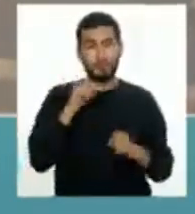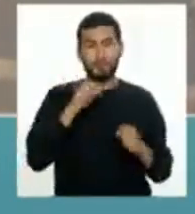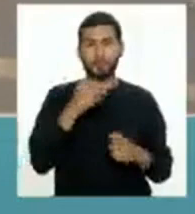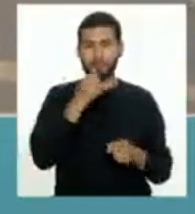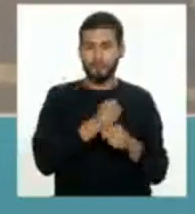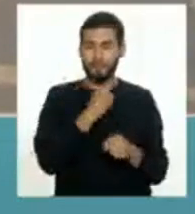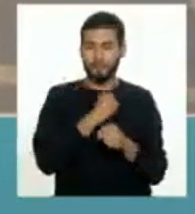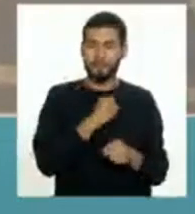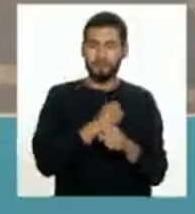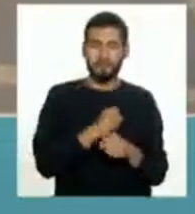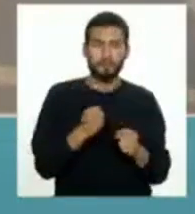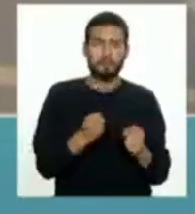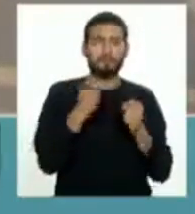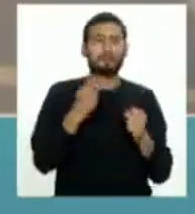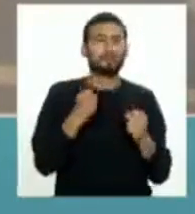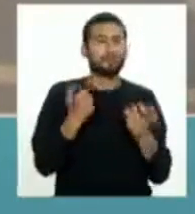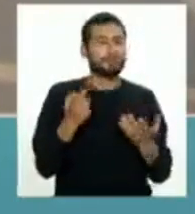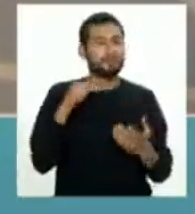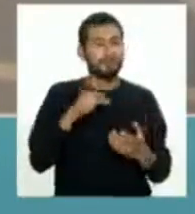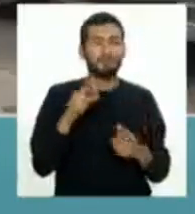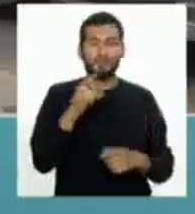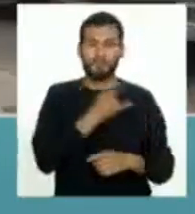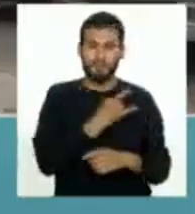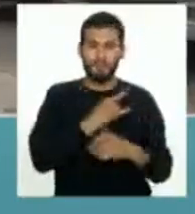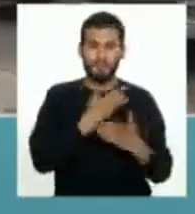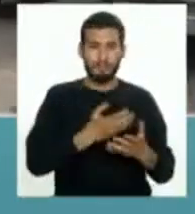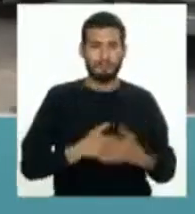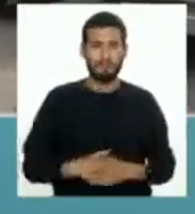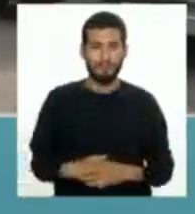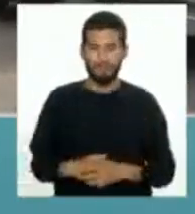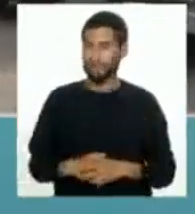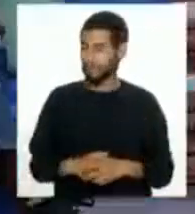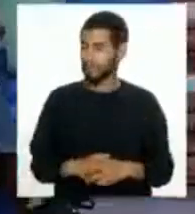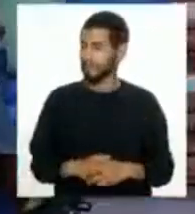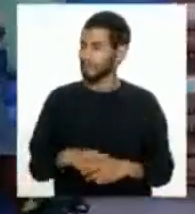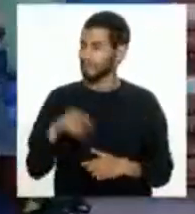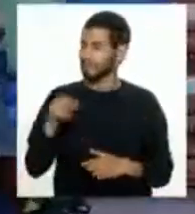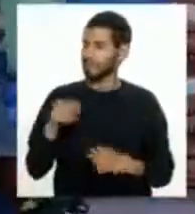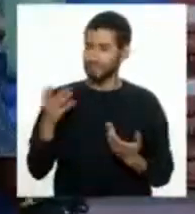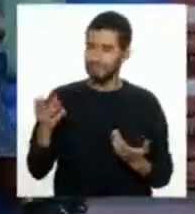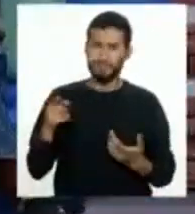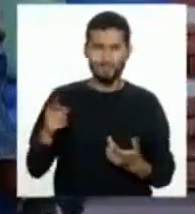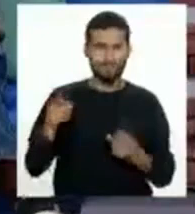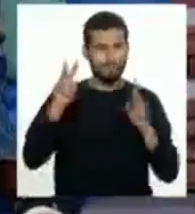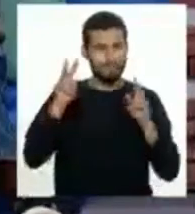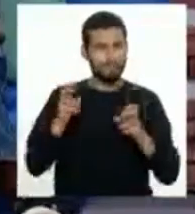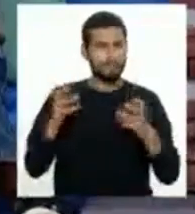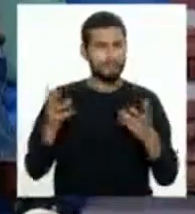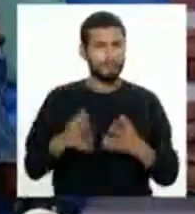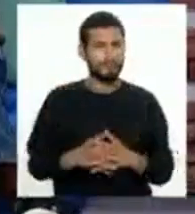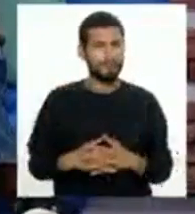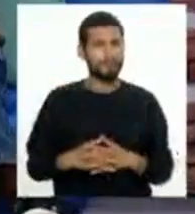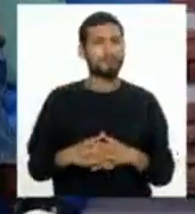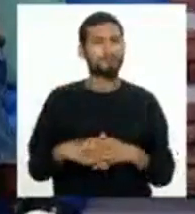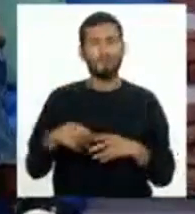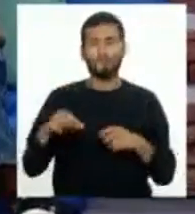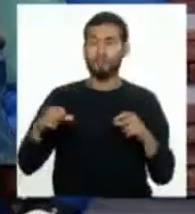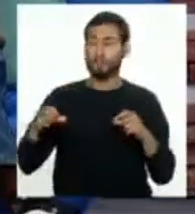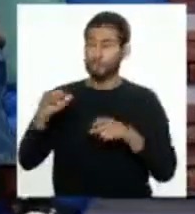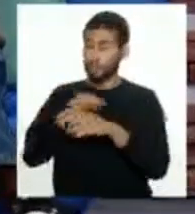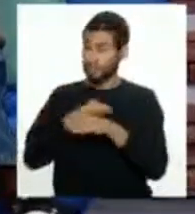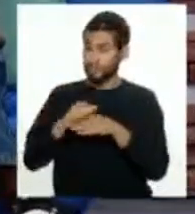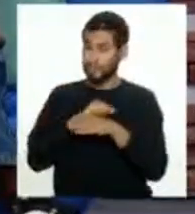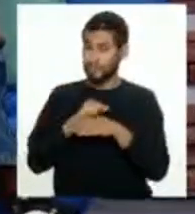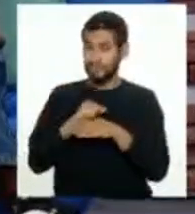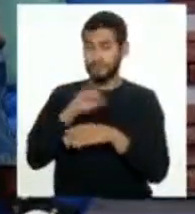un trabajo bastante fuerte que hacer con las universidades. Sin duda, eso, el tema, por ejemplo, de los simulacros, que muchas